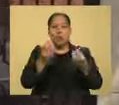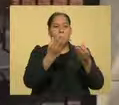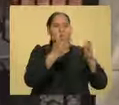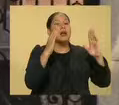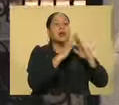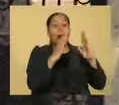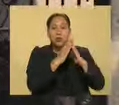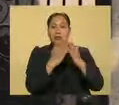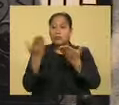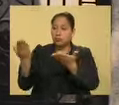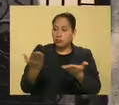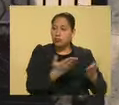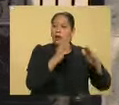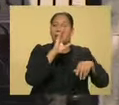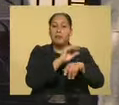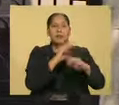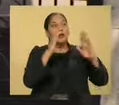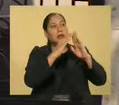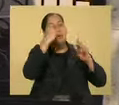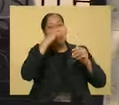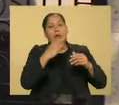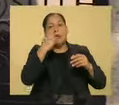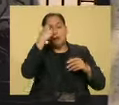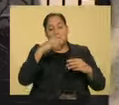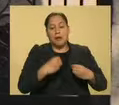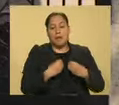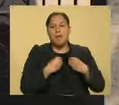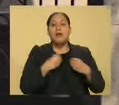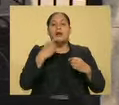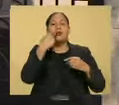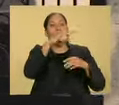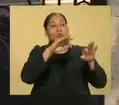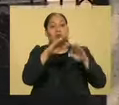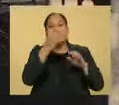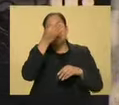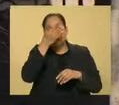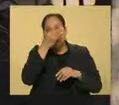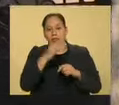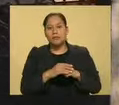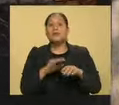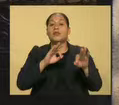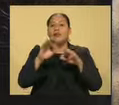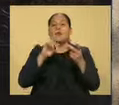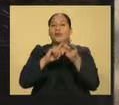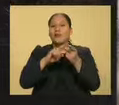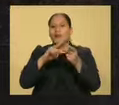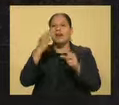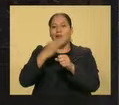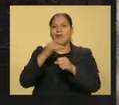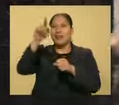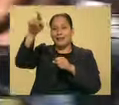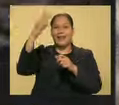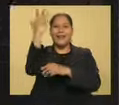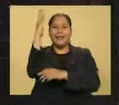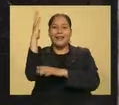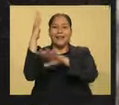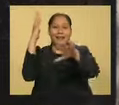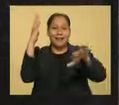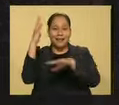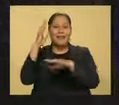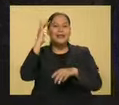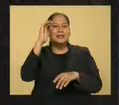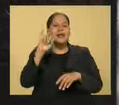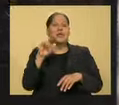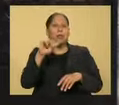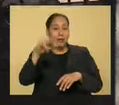casas, habitación, en donde estuvieran cerca de su trabajo, porque su trabajo es donde actualmente es el Jardín de San